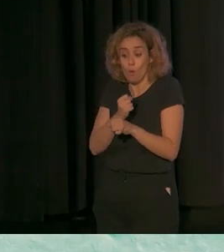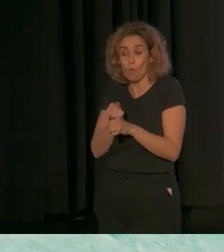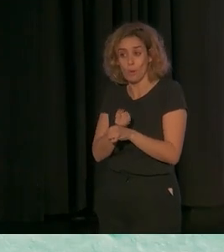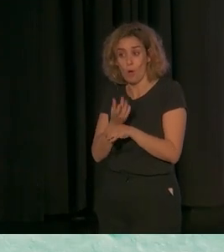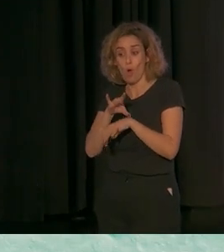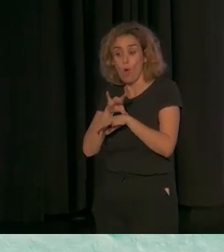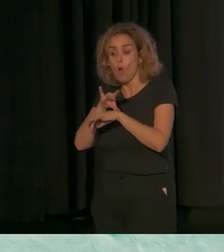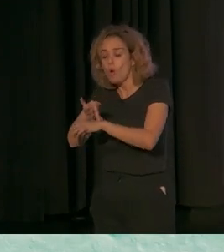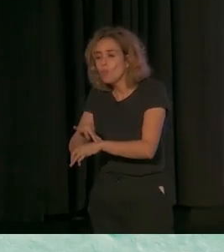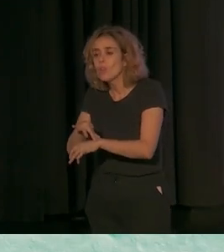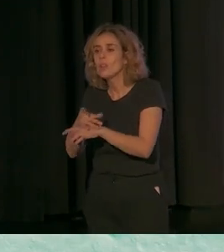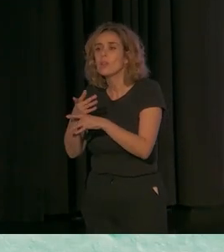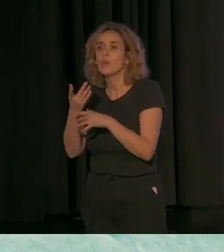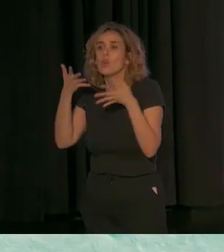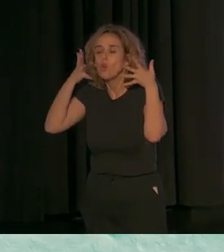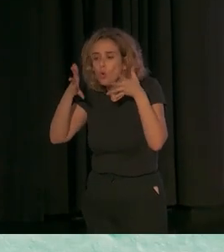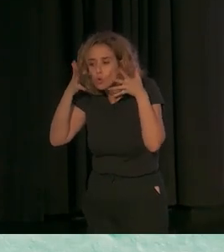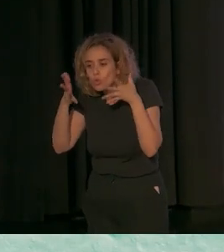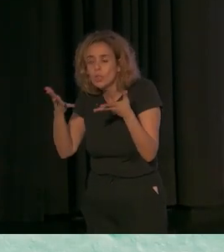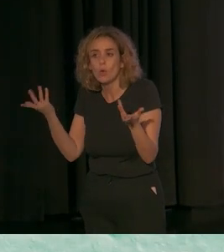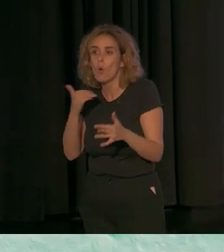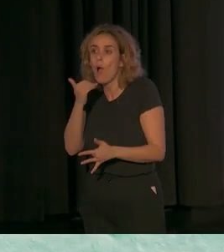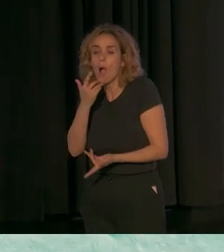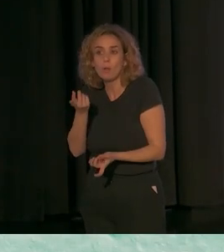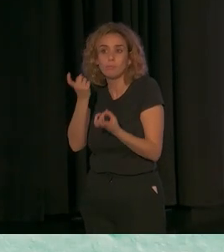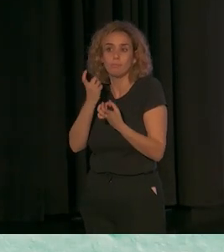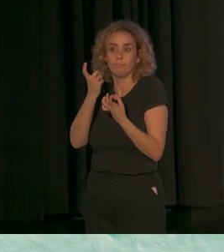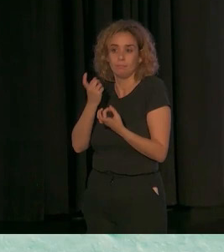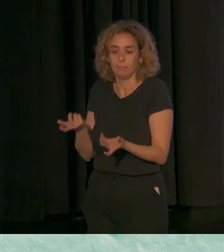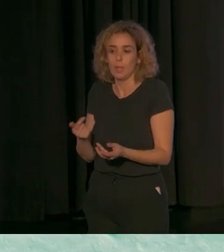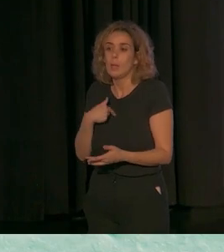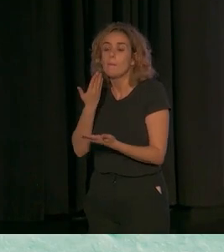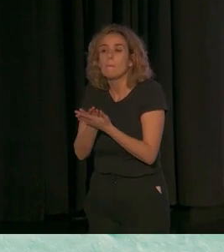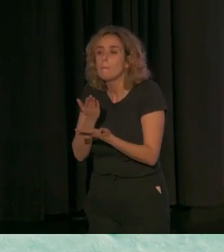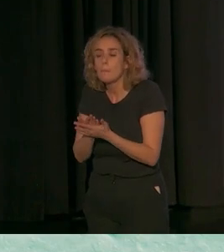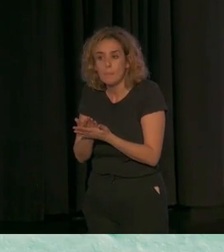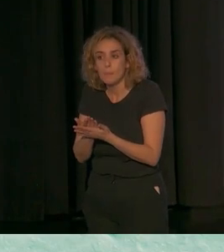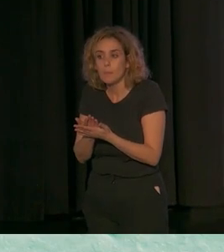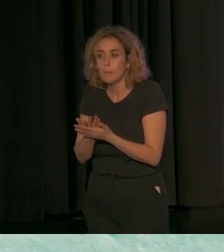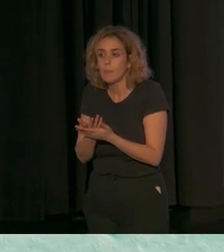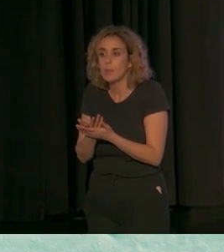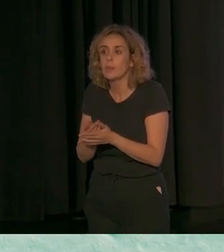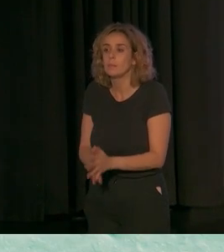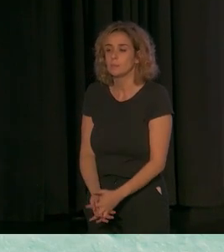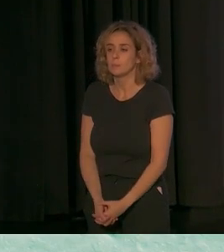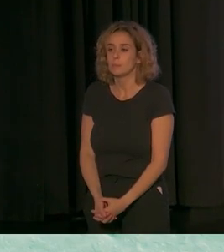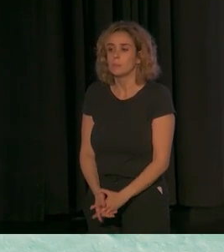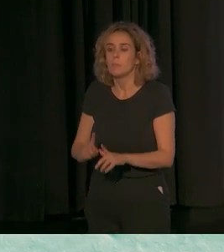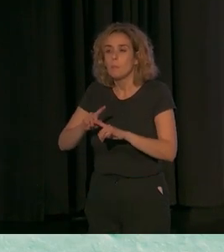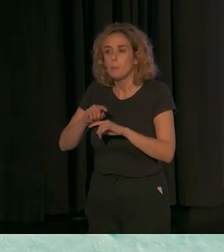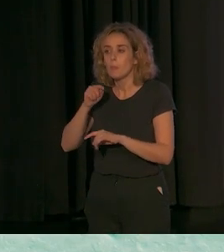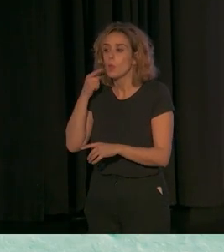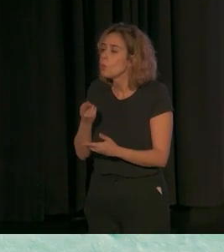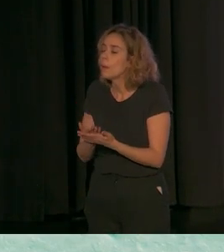orientaciones y de consejos y de instrucciones lo que quieren y piden y a eso las prácticas centradas de la familia